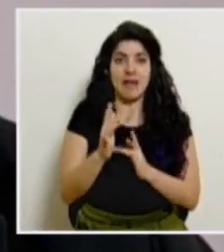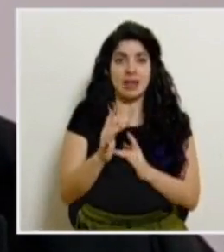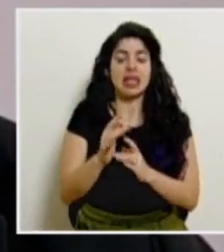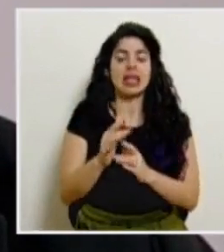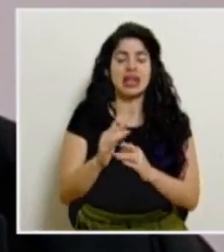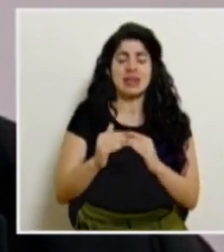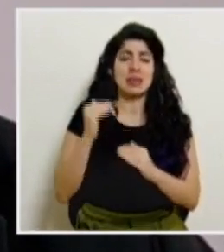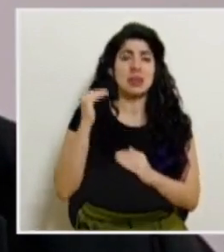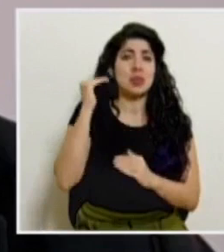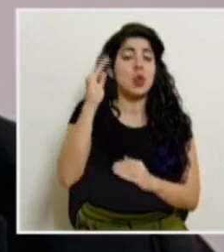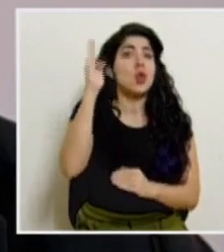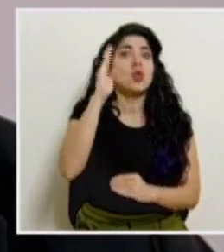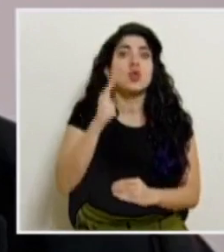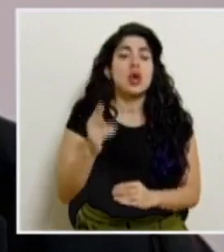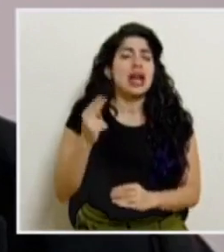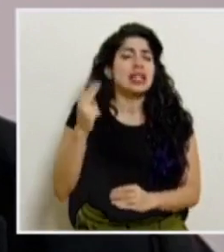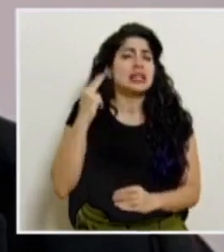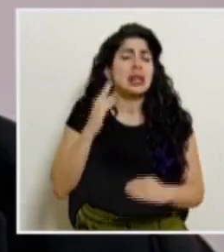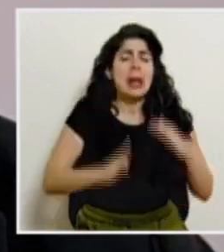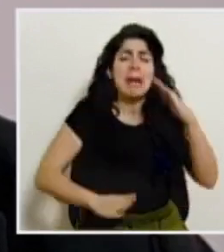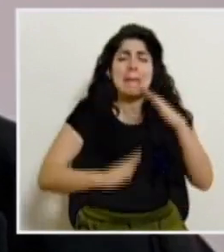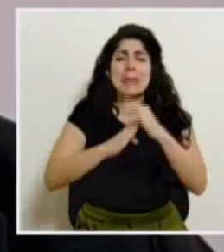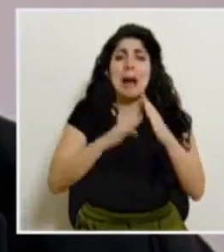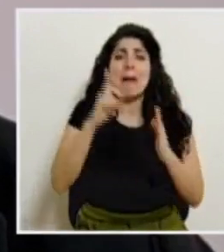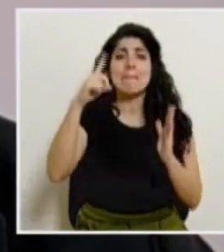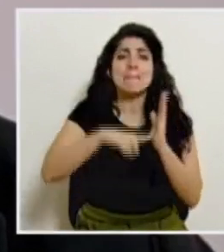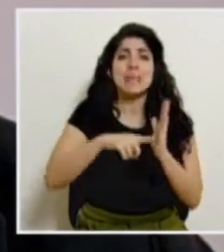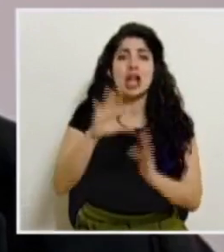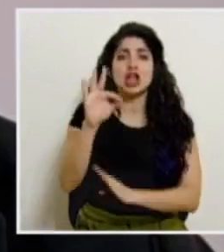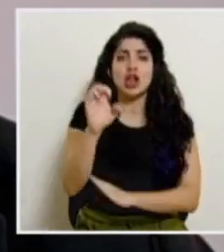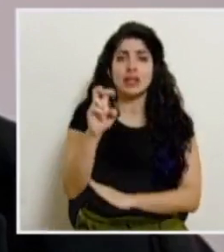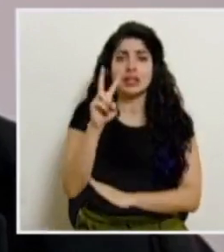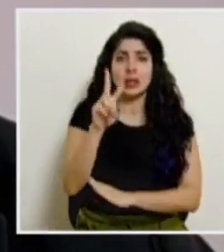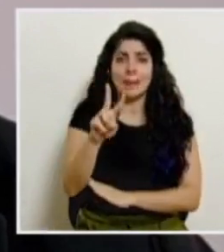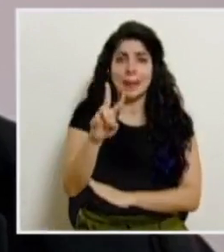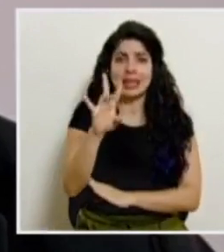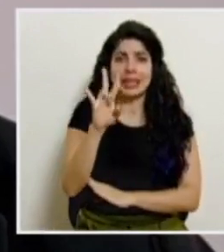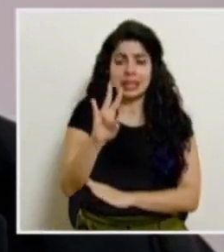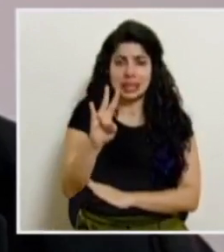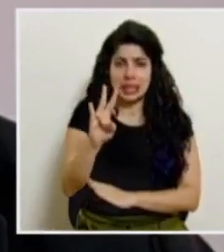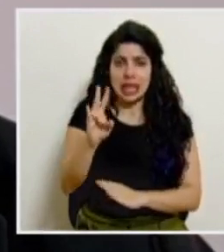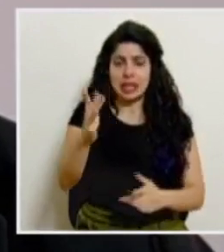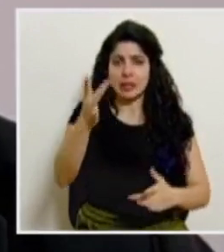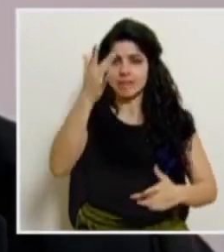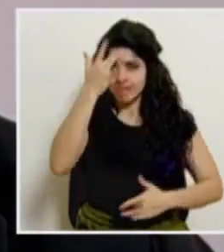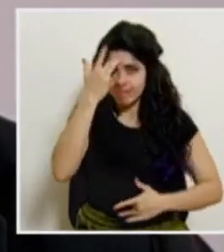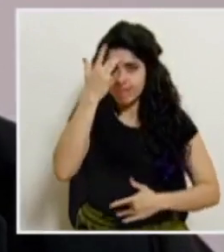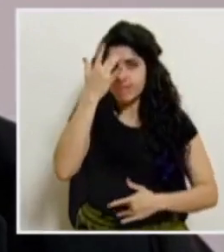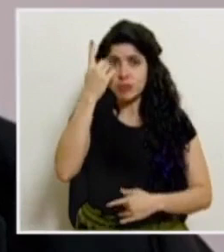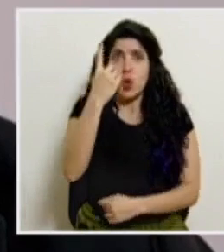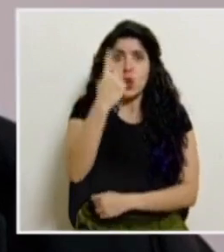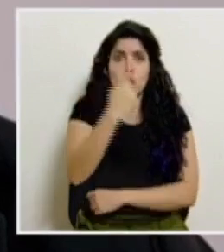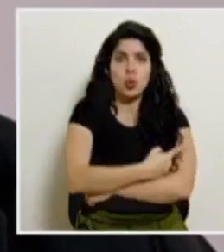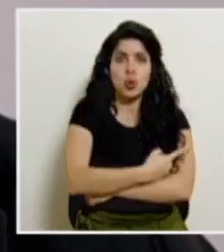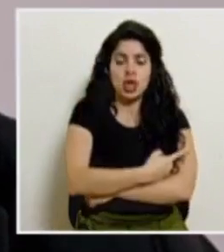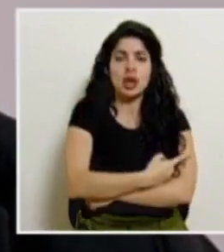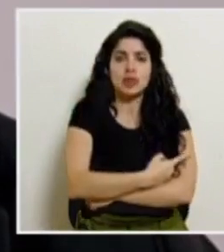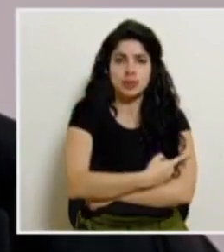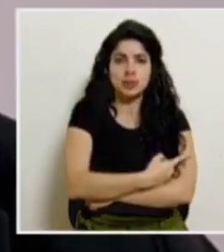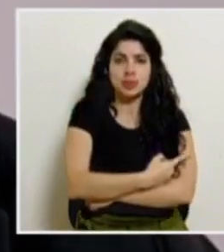la cifra histórica la más alta de 1927 casos reportados en un solo día